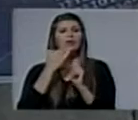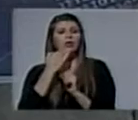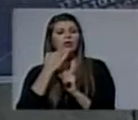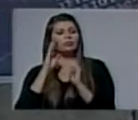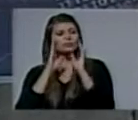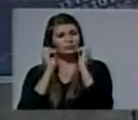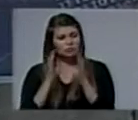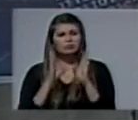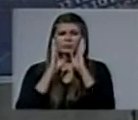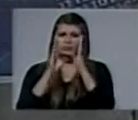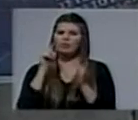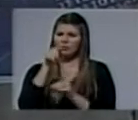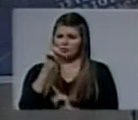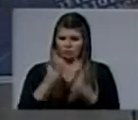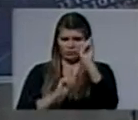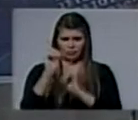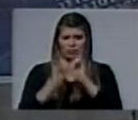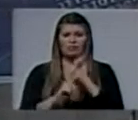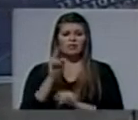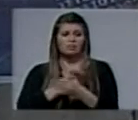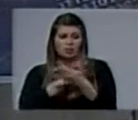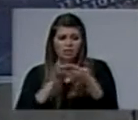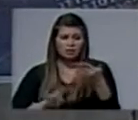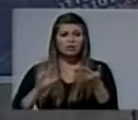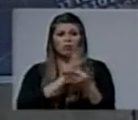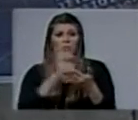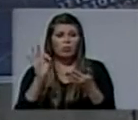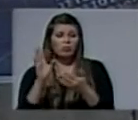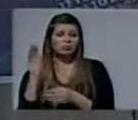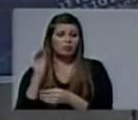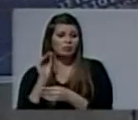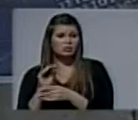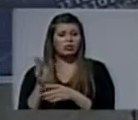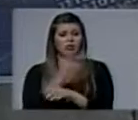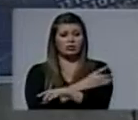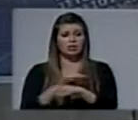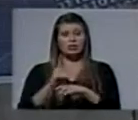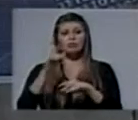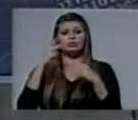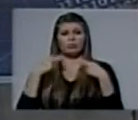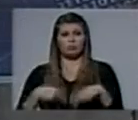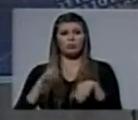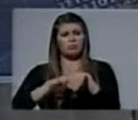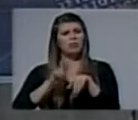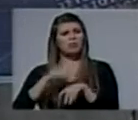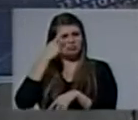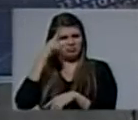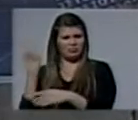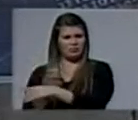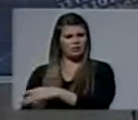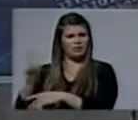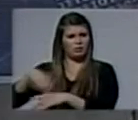estimado amigo, ¿alguna vez escuchaste o leíste que una organización paraguaya de derechos humanos los haya defendido?